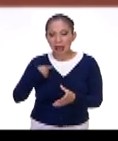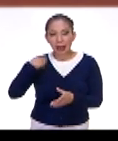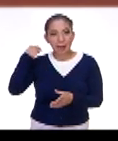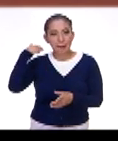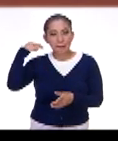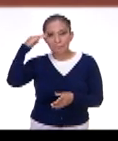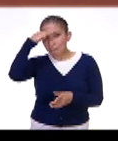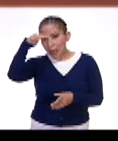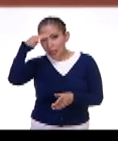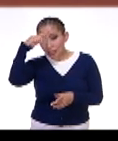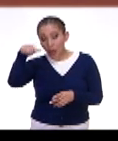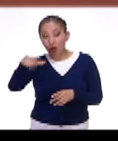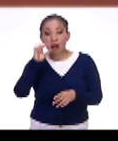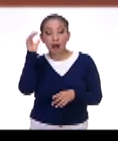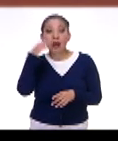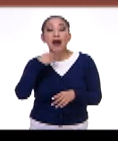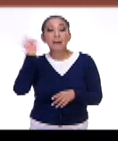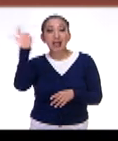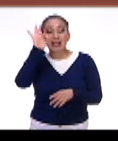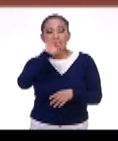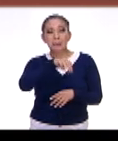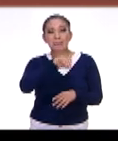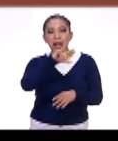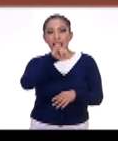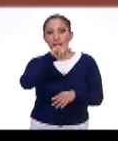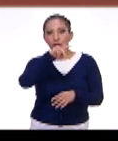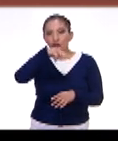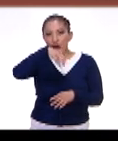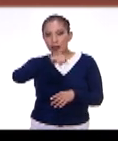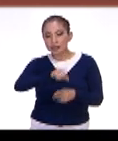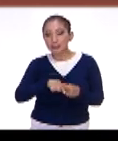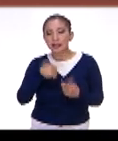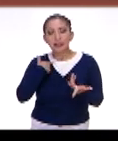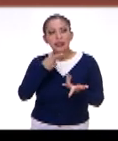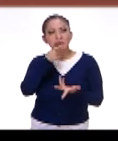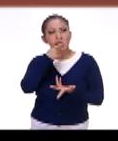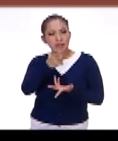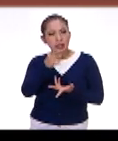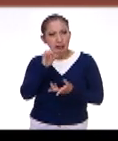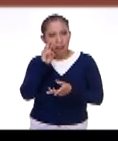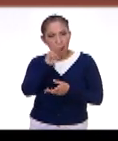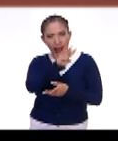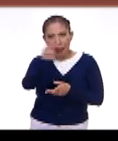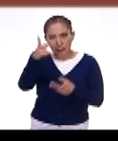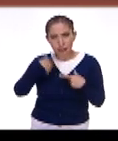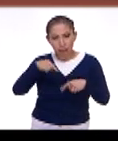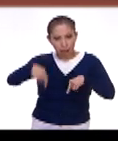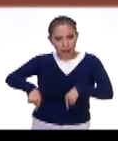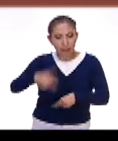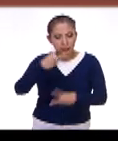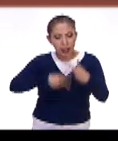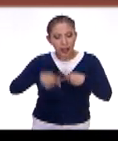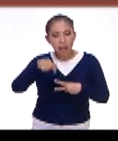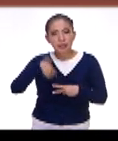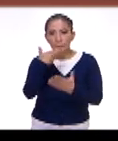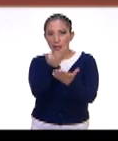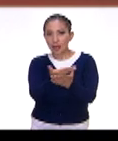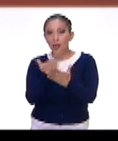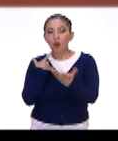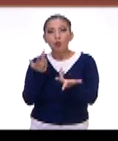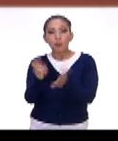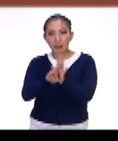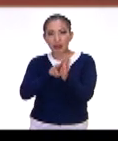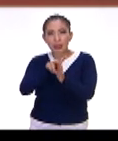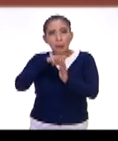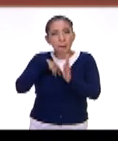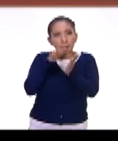Mérida, con las abejas meliponas. Y lo que hicimos, y el público lo va a ver aquí, le pedimos a un videasta